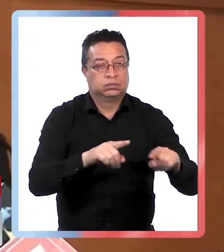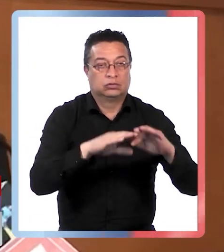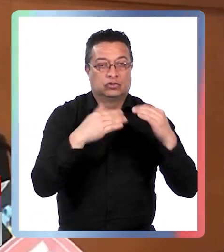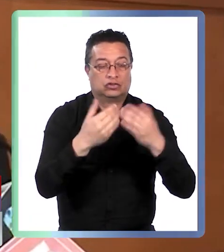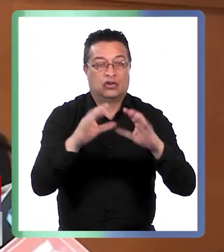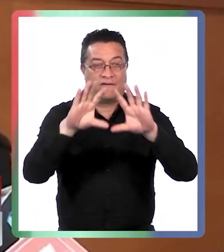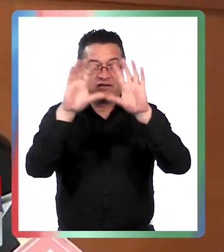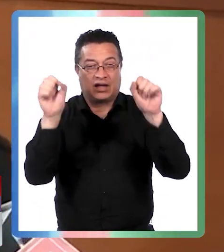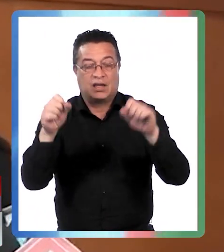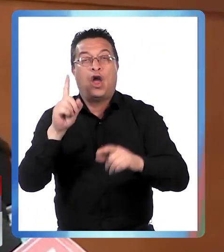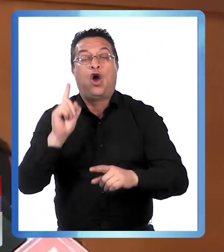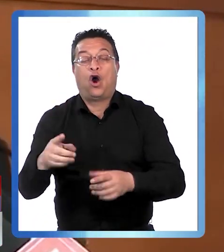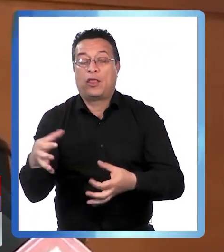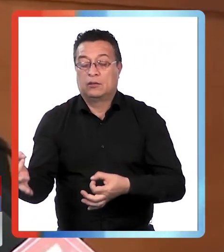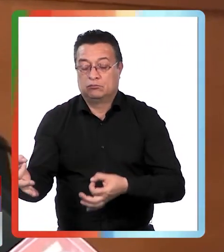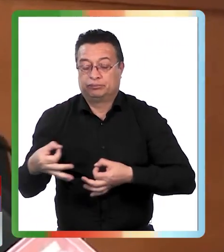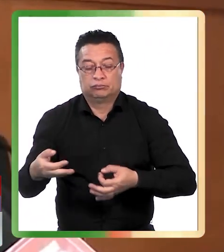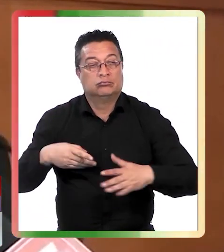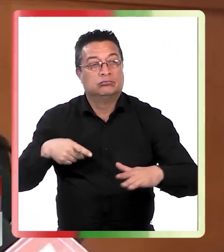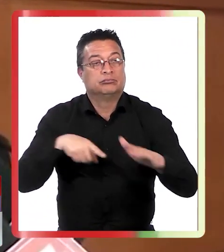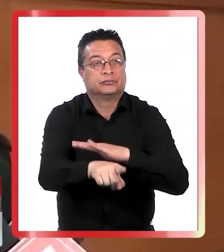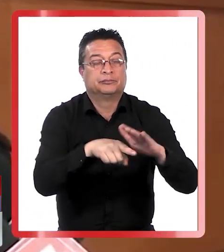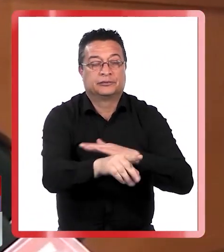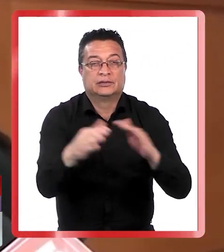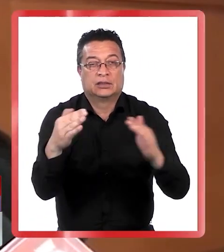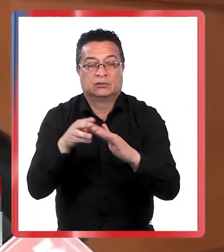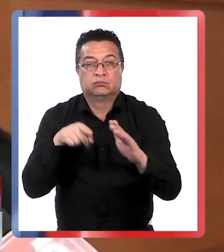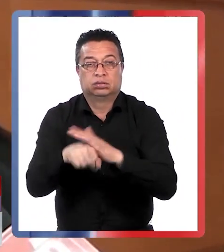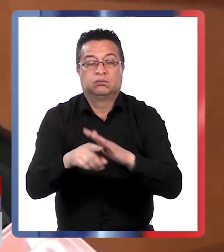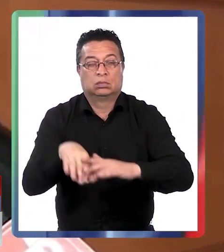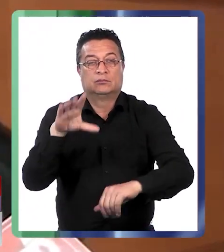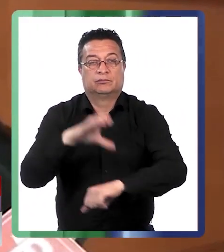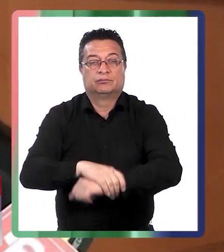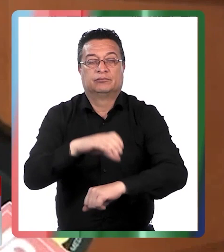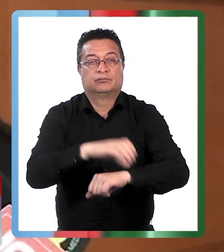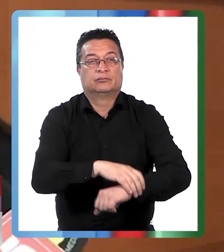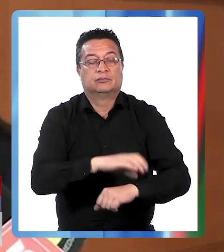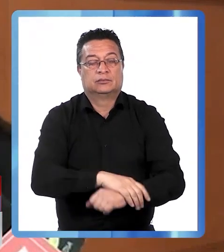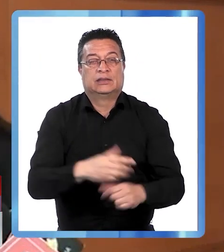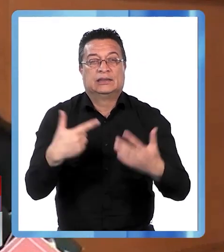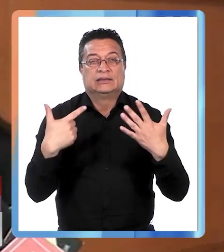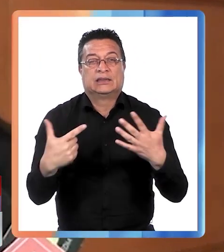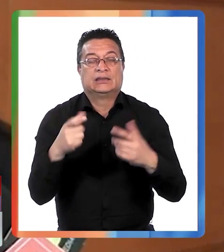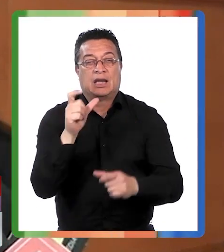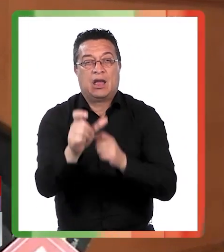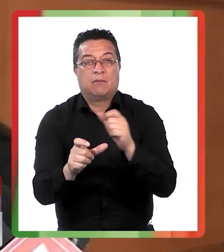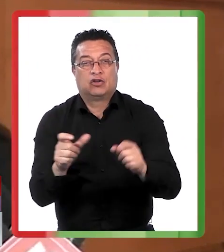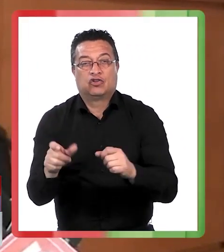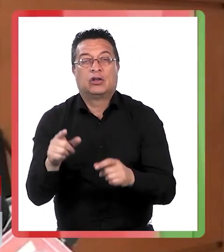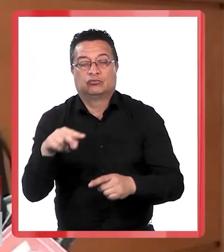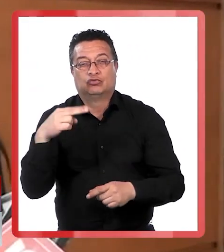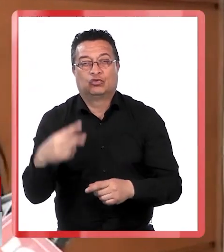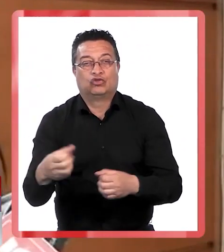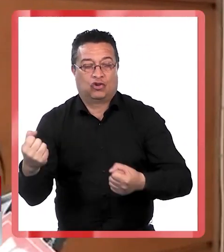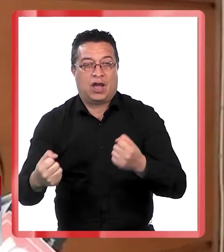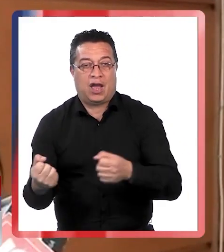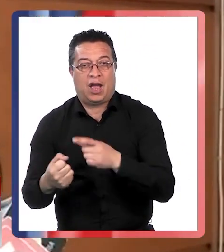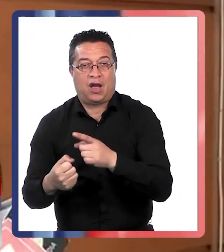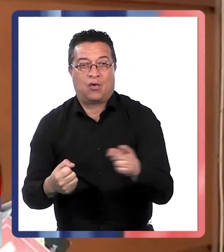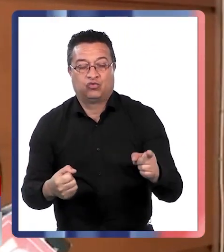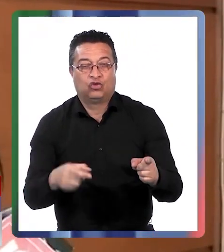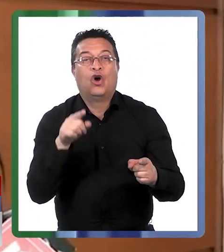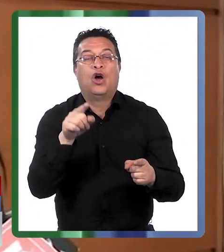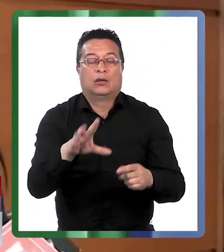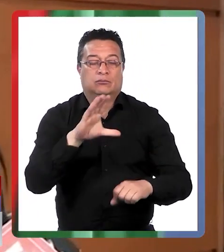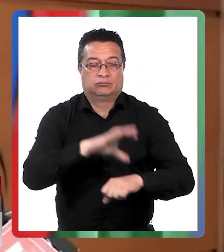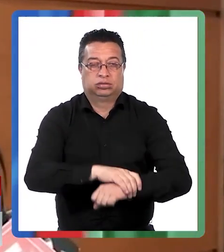gestionó por intermedio de la fiscalía una orden de entrada y registro a diferentes domicilios logrando la detención de siete personas que eran los tenedores de estos vehículos